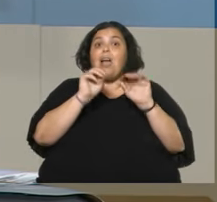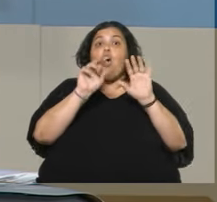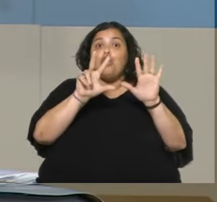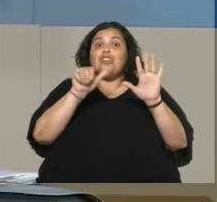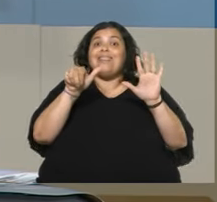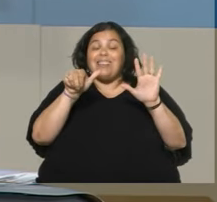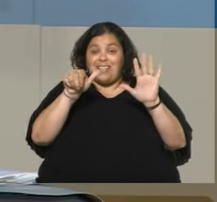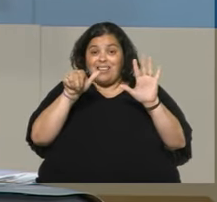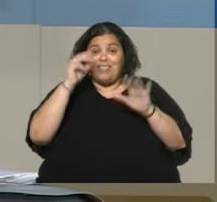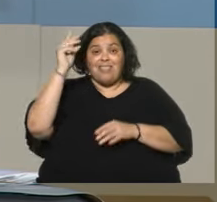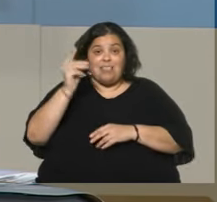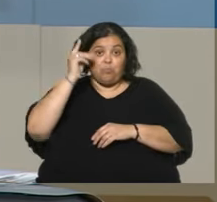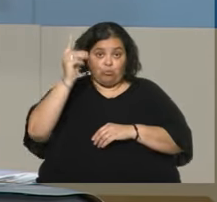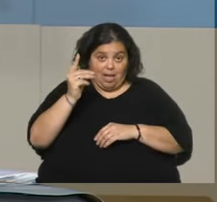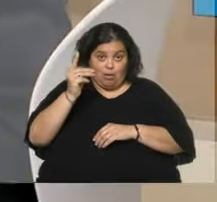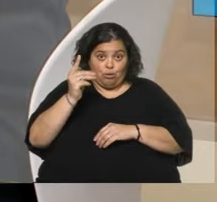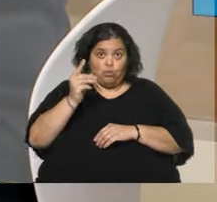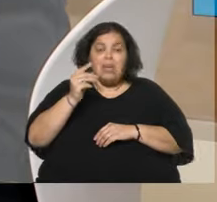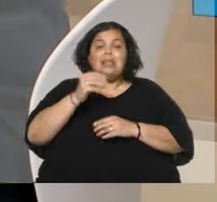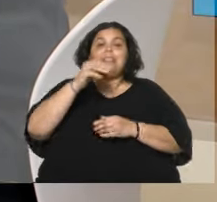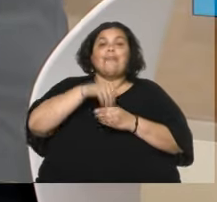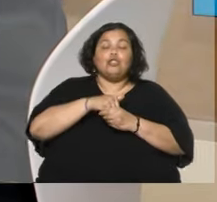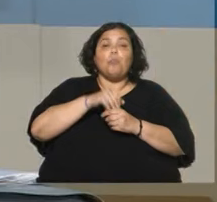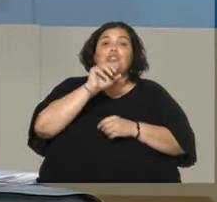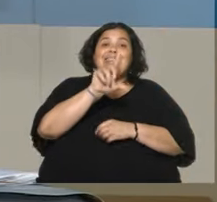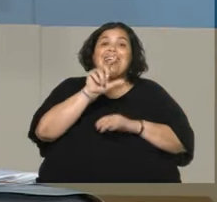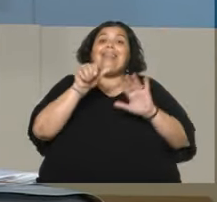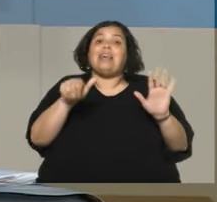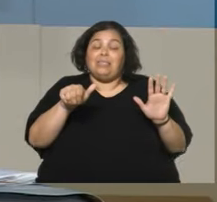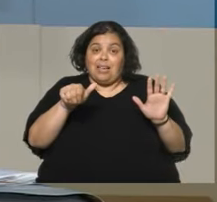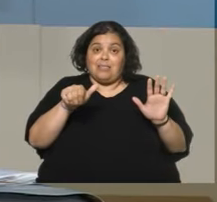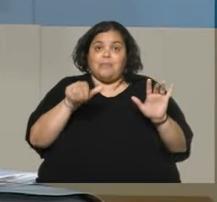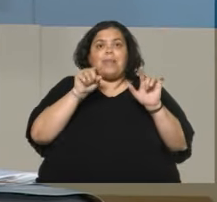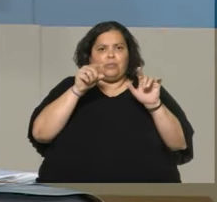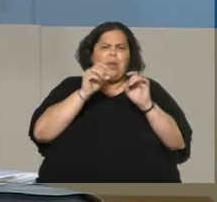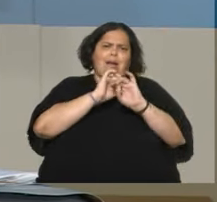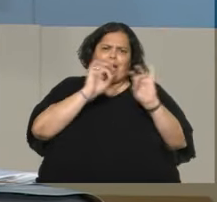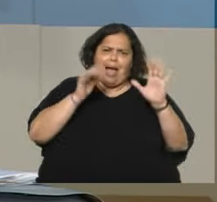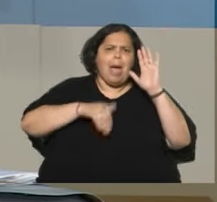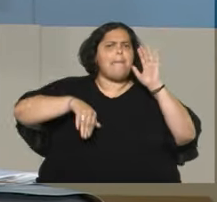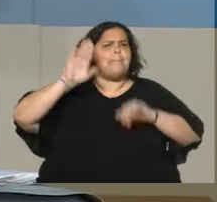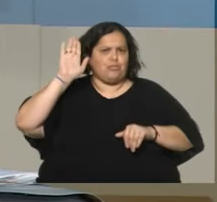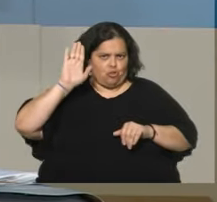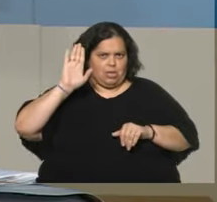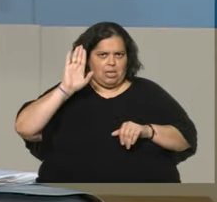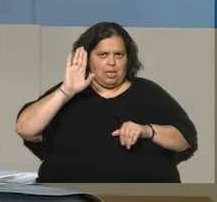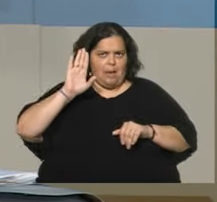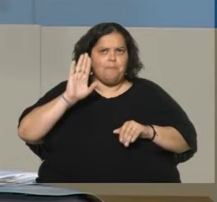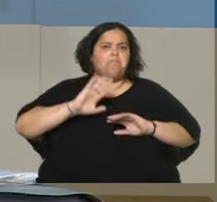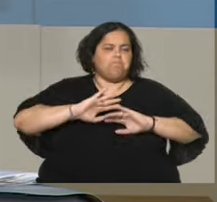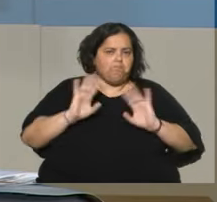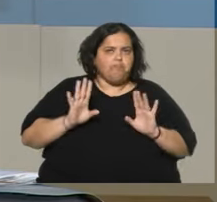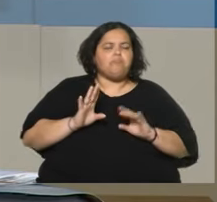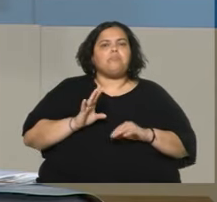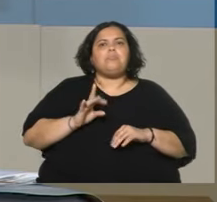que estábamos presentes en ese momento. Es una clara mayoría. Eso es una clara mayoría. Eso también hay que estabilizar. Que raramente produce que